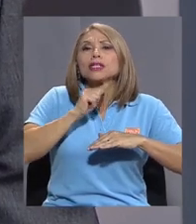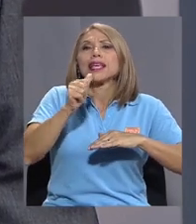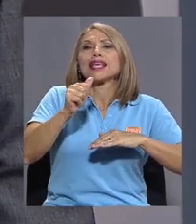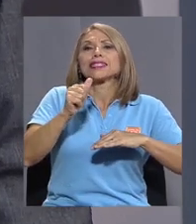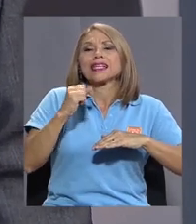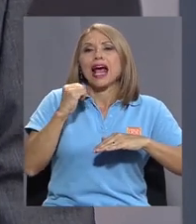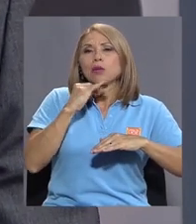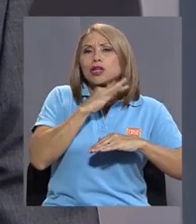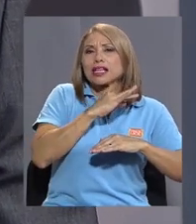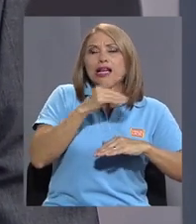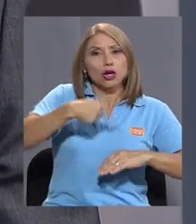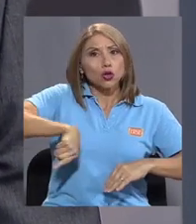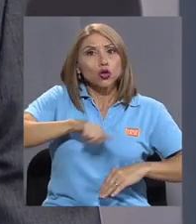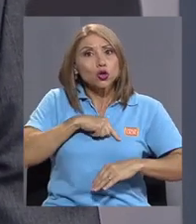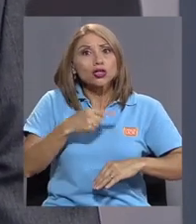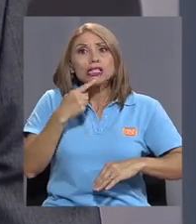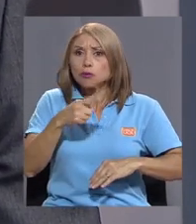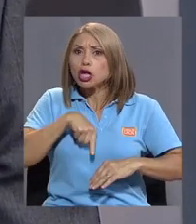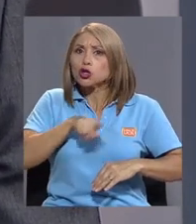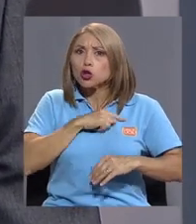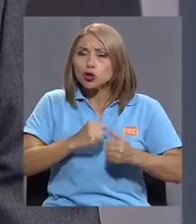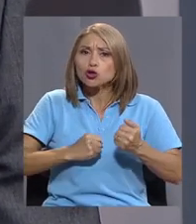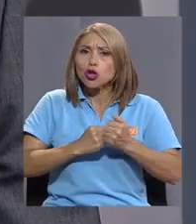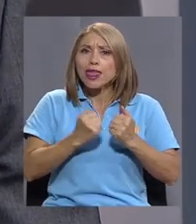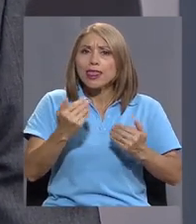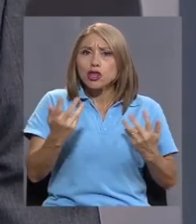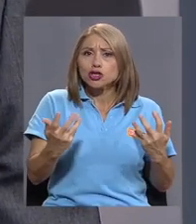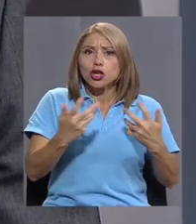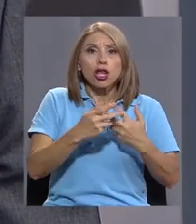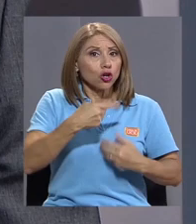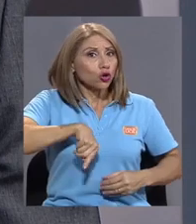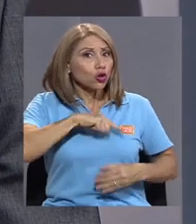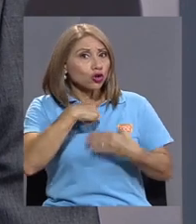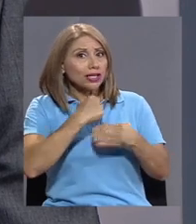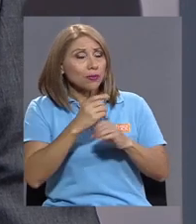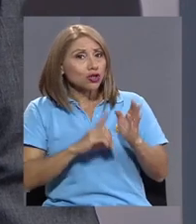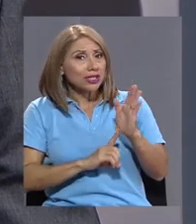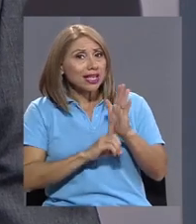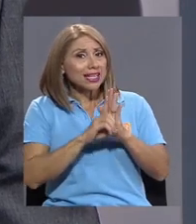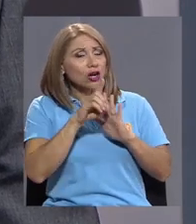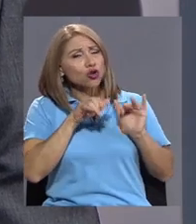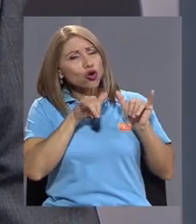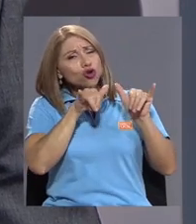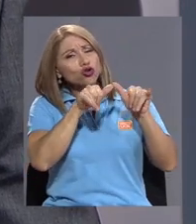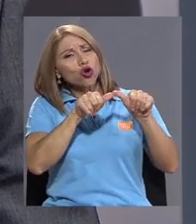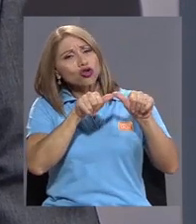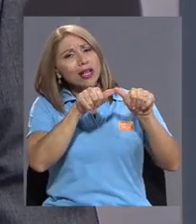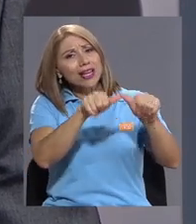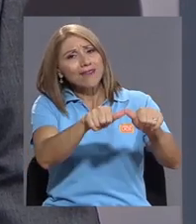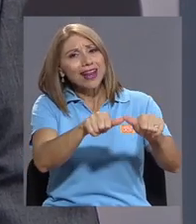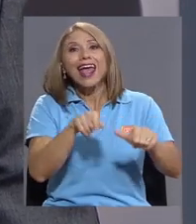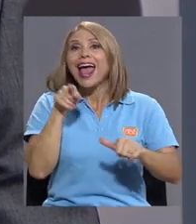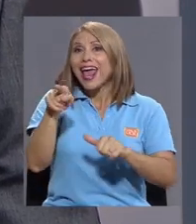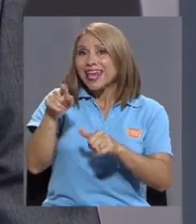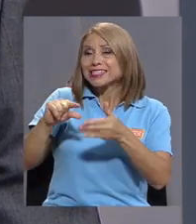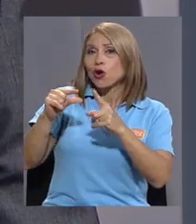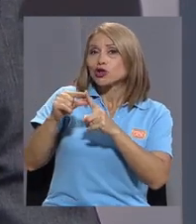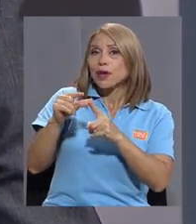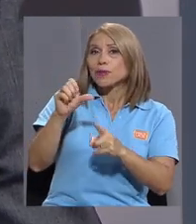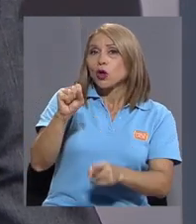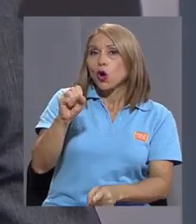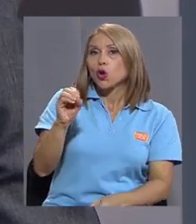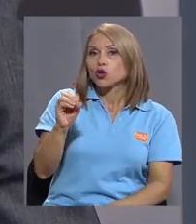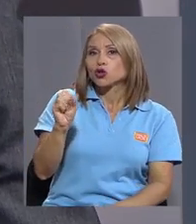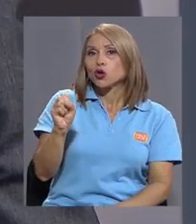somos sostenibles, Jorge, vea que delicado. ¿Hacemos nosotros un desarrollo sostenible? Es una buena pregunta, ese concepto de sostenibilidad,